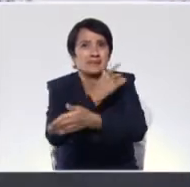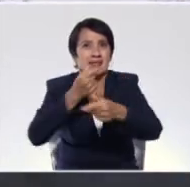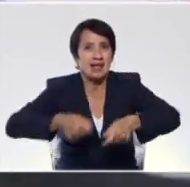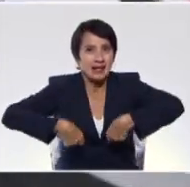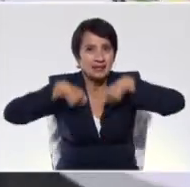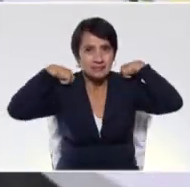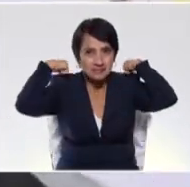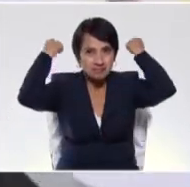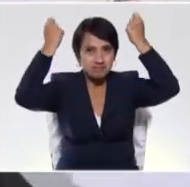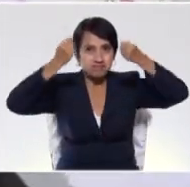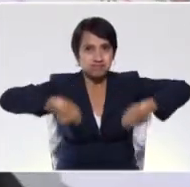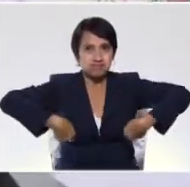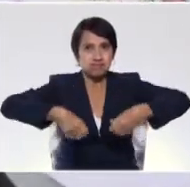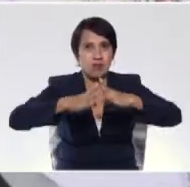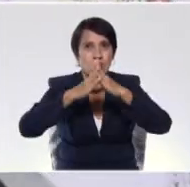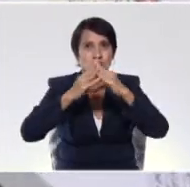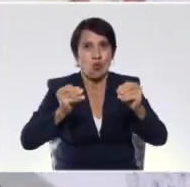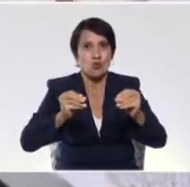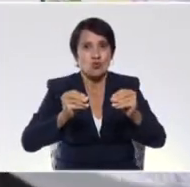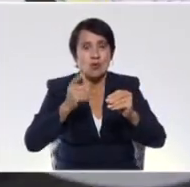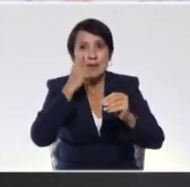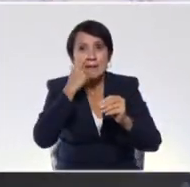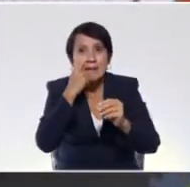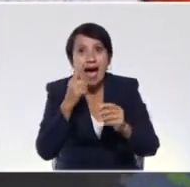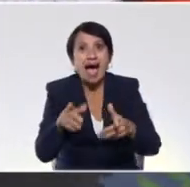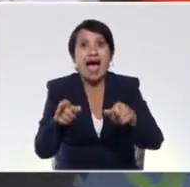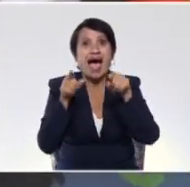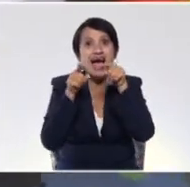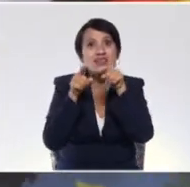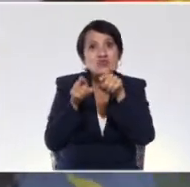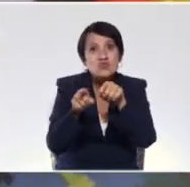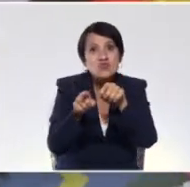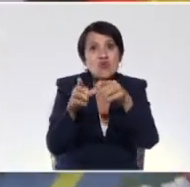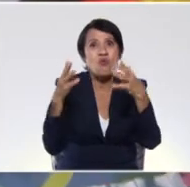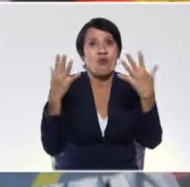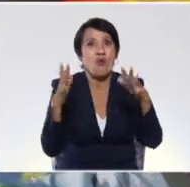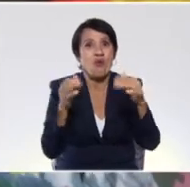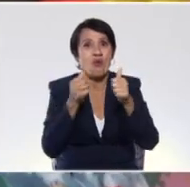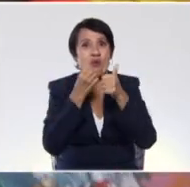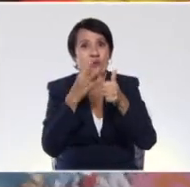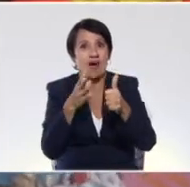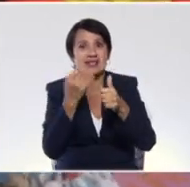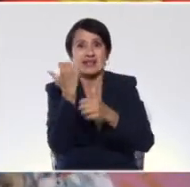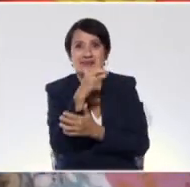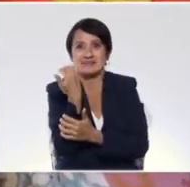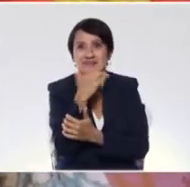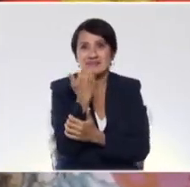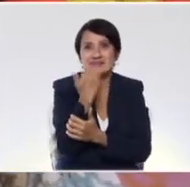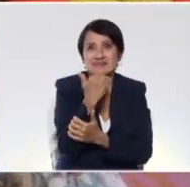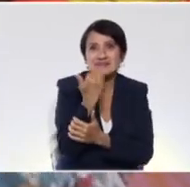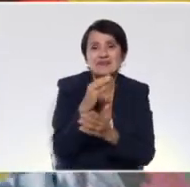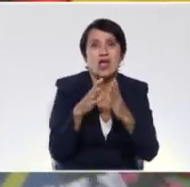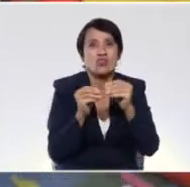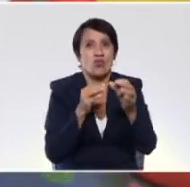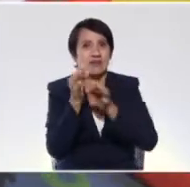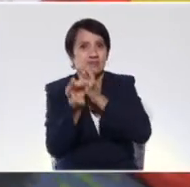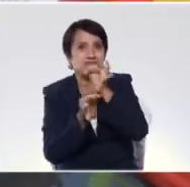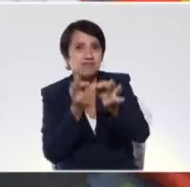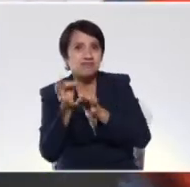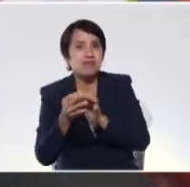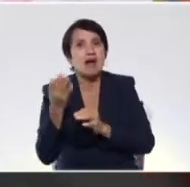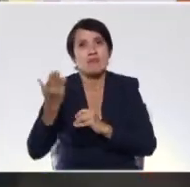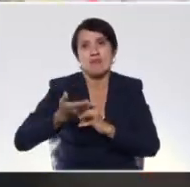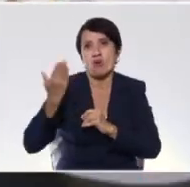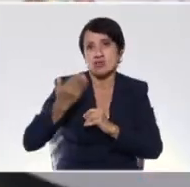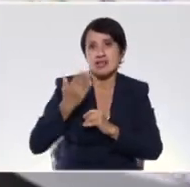la sábana y va a descubrir dónde estás. Por la forma como te ríes, por la forma como le hablas, es importante,